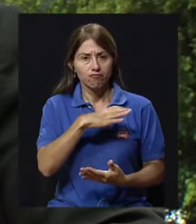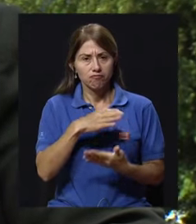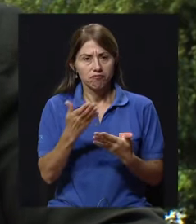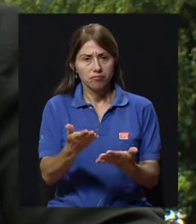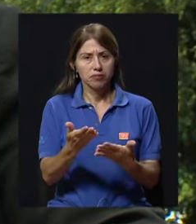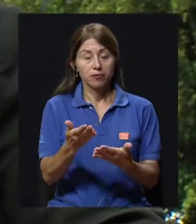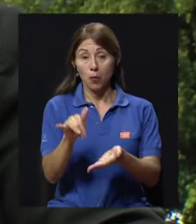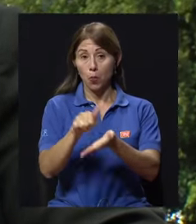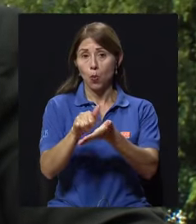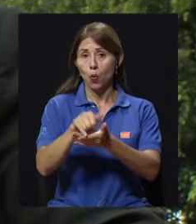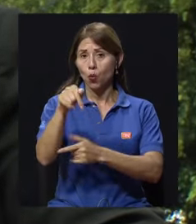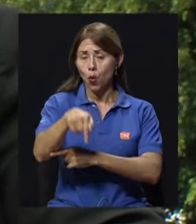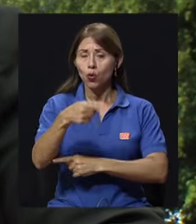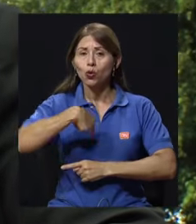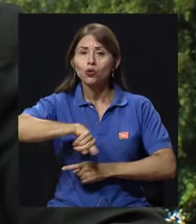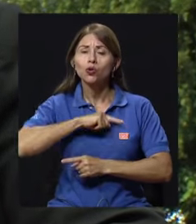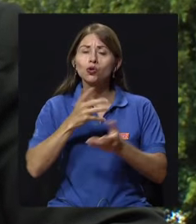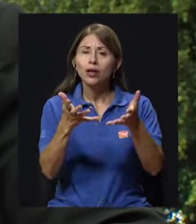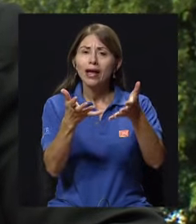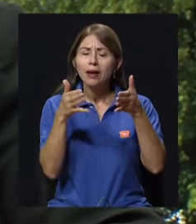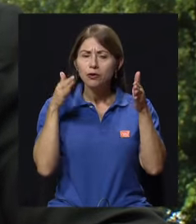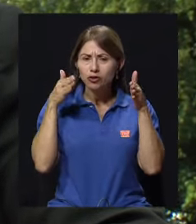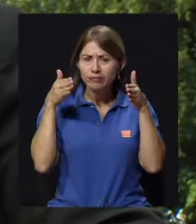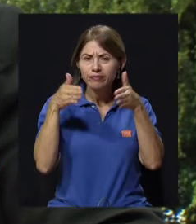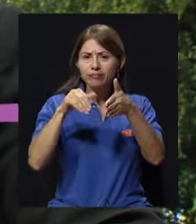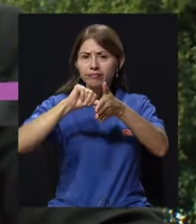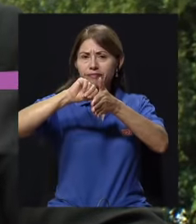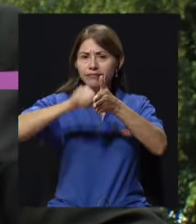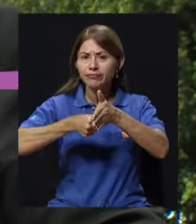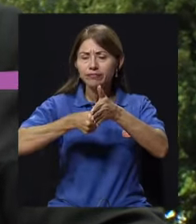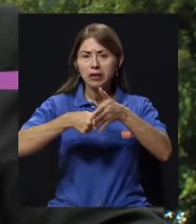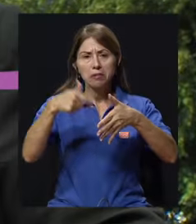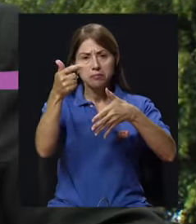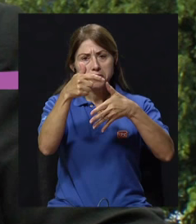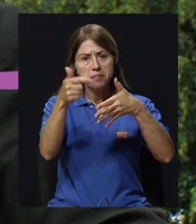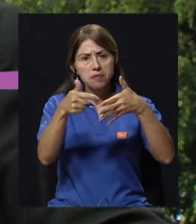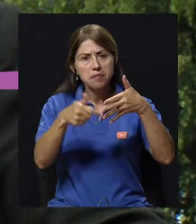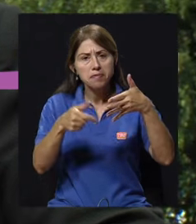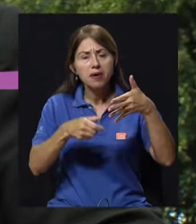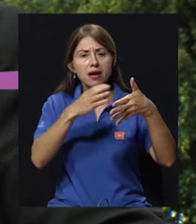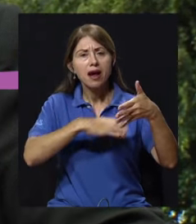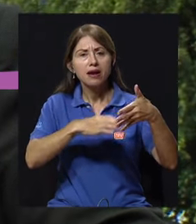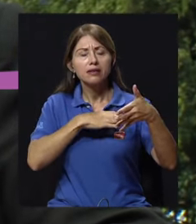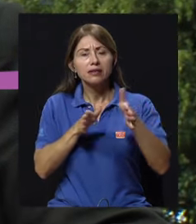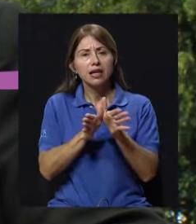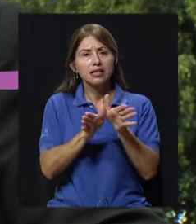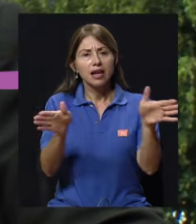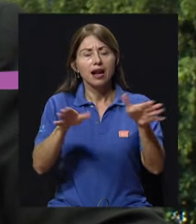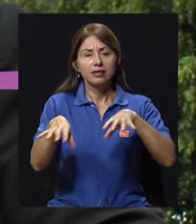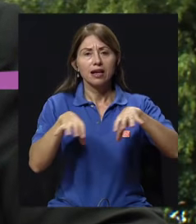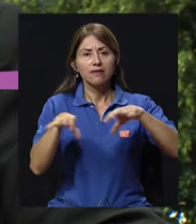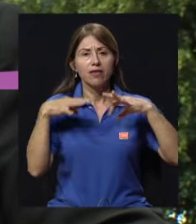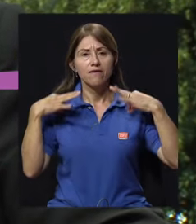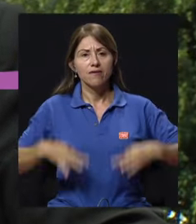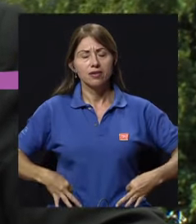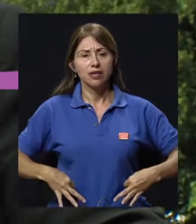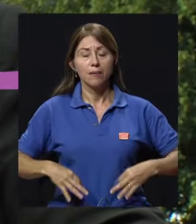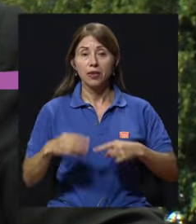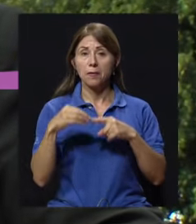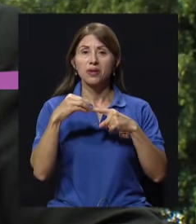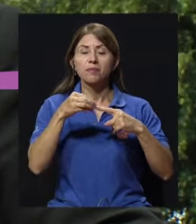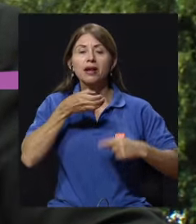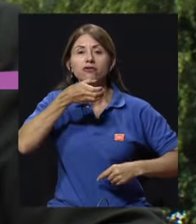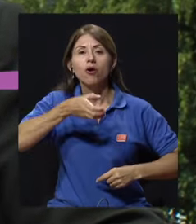por eso que el día de hoy queremos hacer énfasis en estas características generales de la actividad física y cuáles son las principales